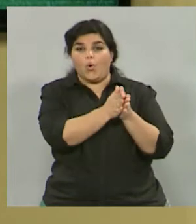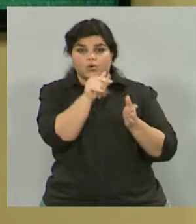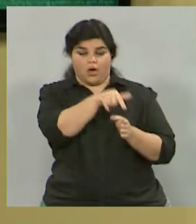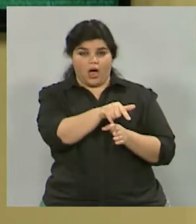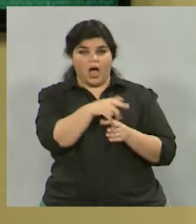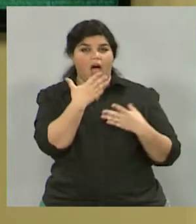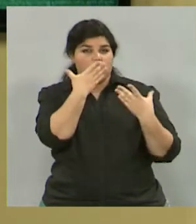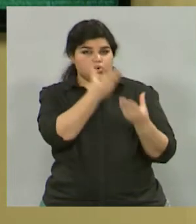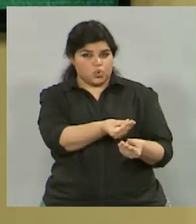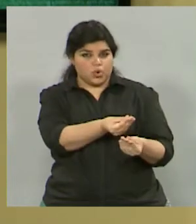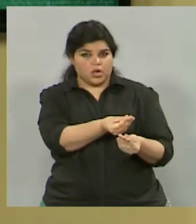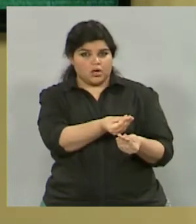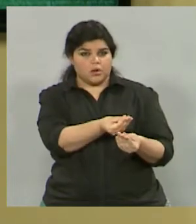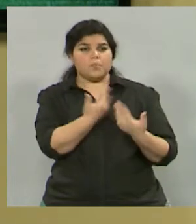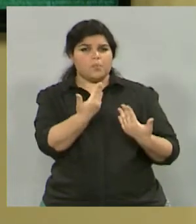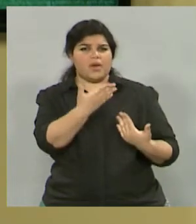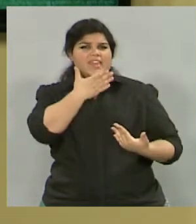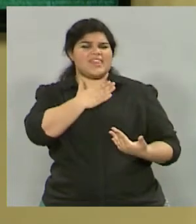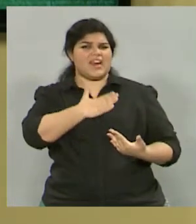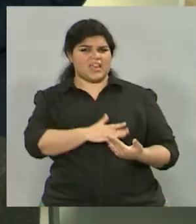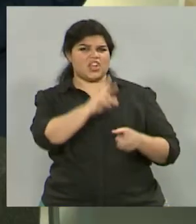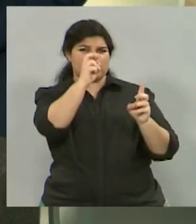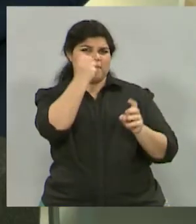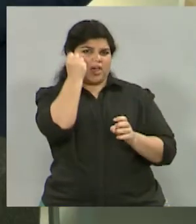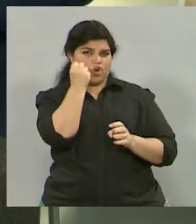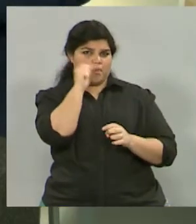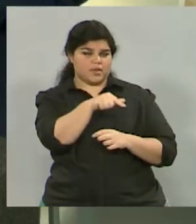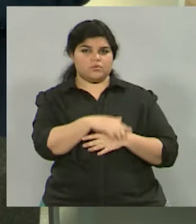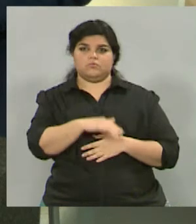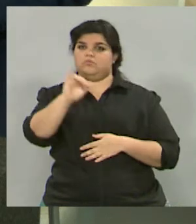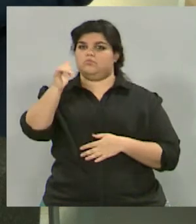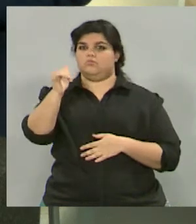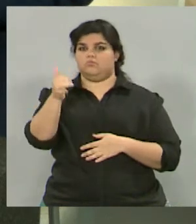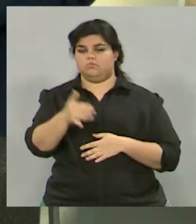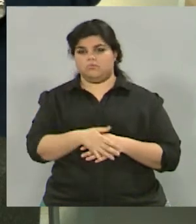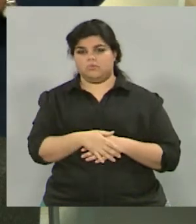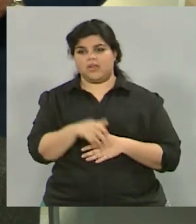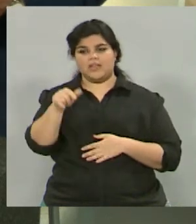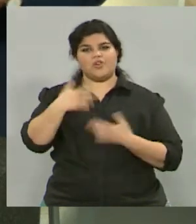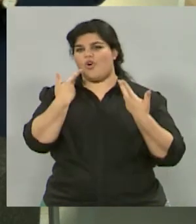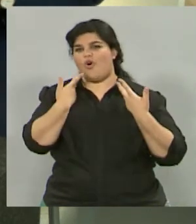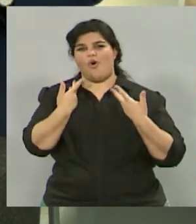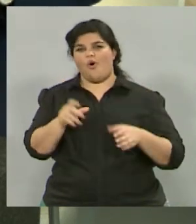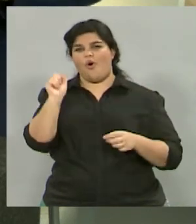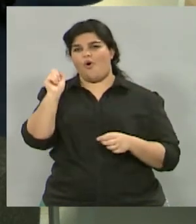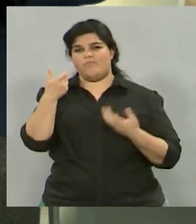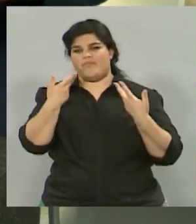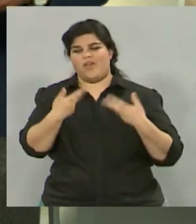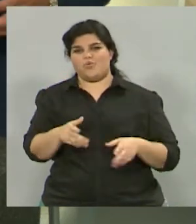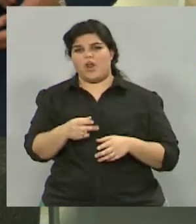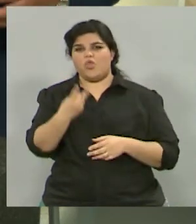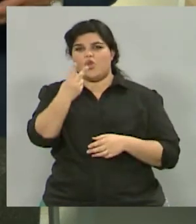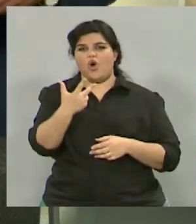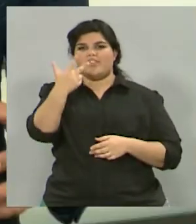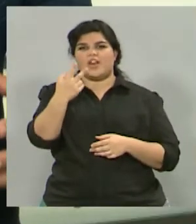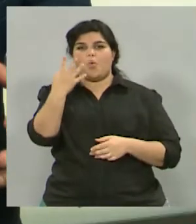da cierta, digamos, cierta tranquilidad en cuanto al económico? Sí, totalmente. Es una de las alternativas más comunes, juntarse entre dos,